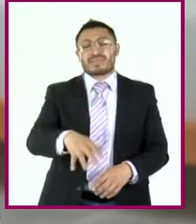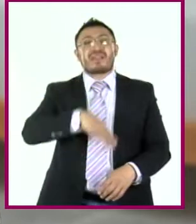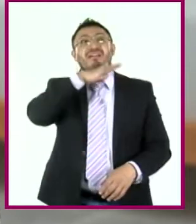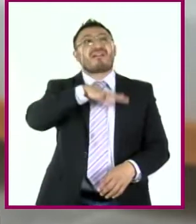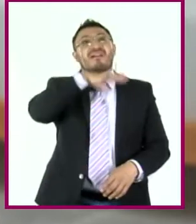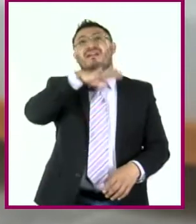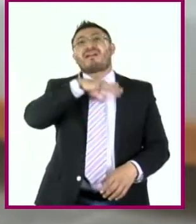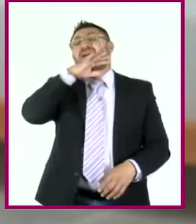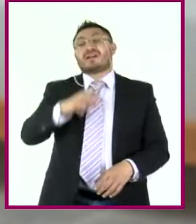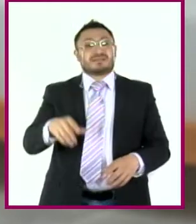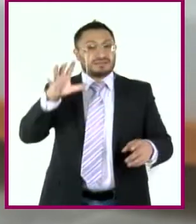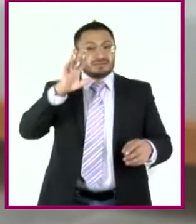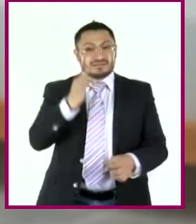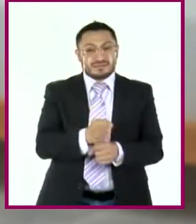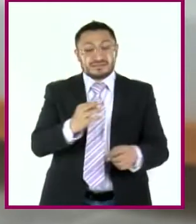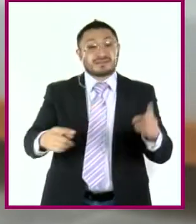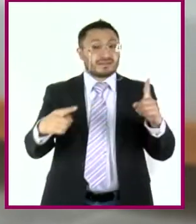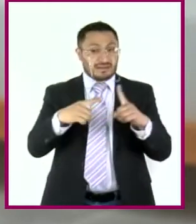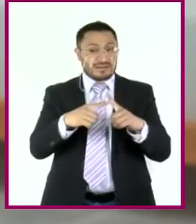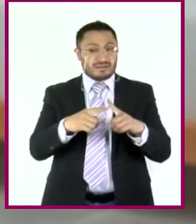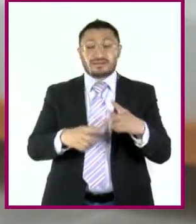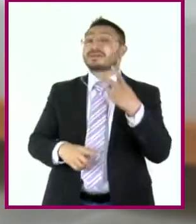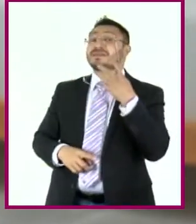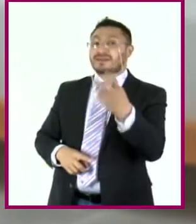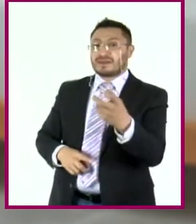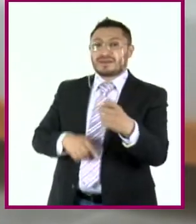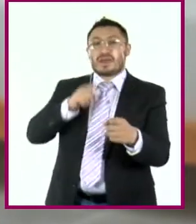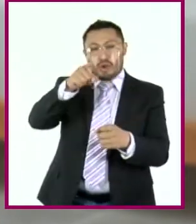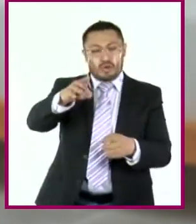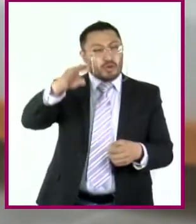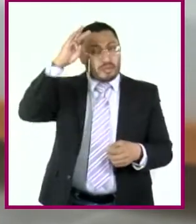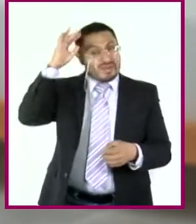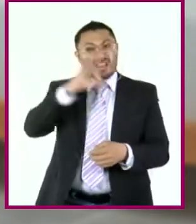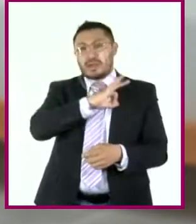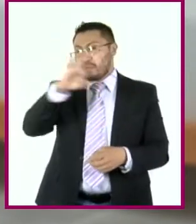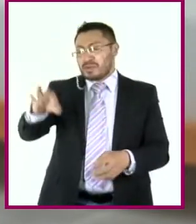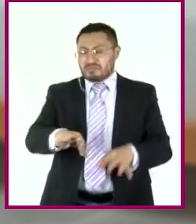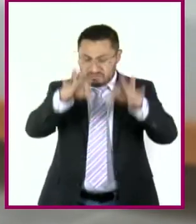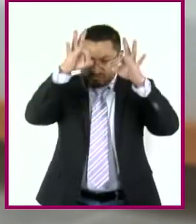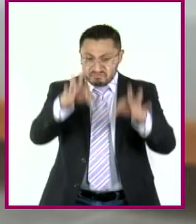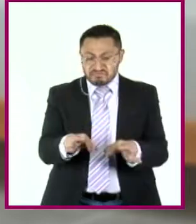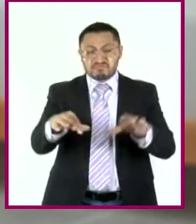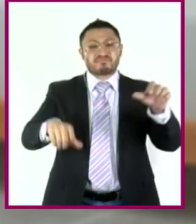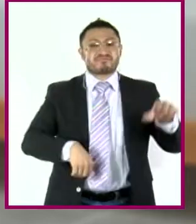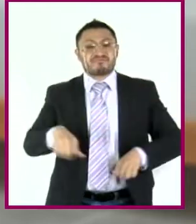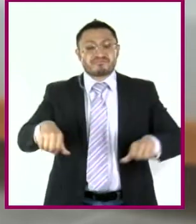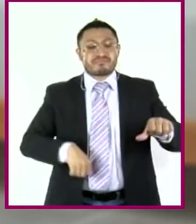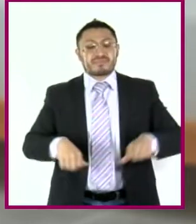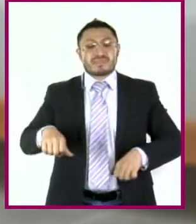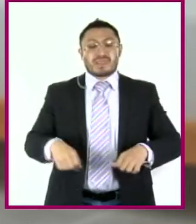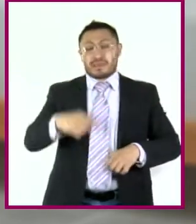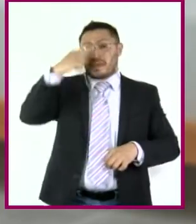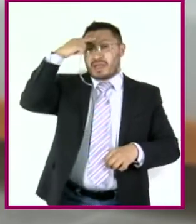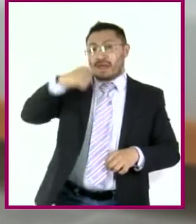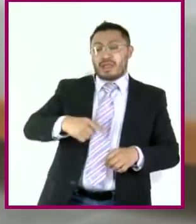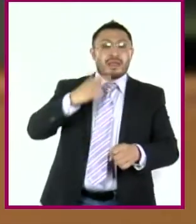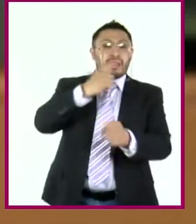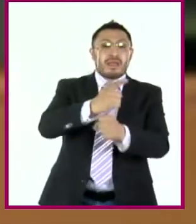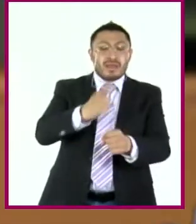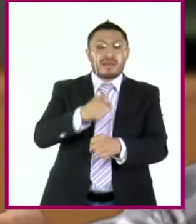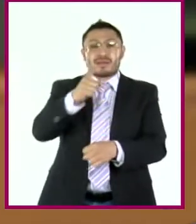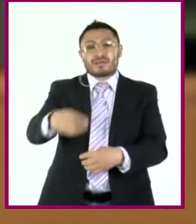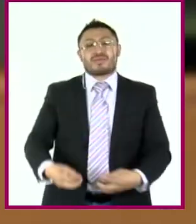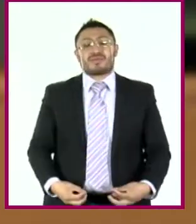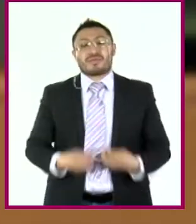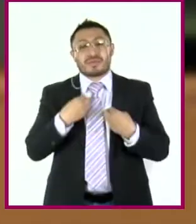estamos en la tarea. Por eso. Es que si lo piensas podría quedar perfecto como dinámica para saber si tienes vida buena o no.